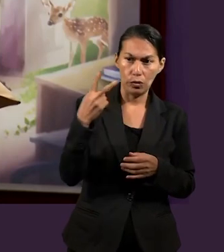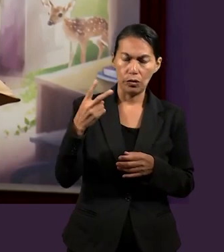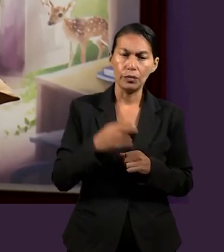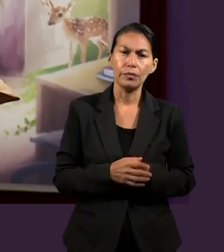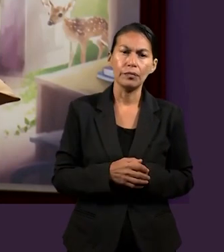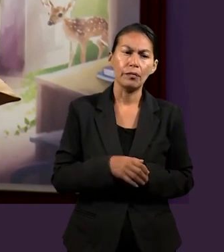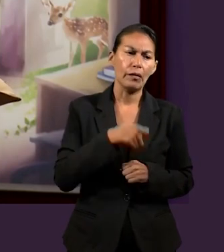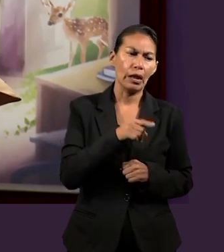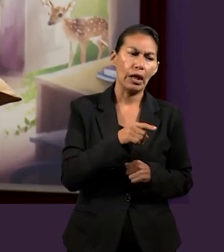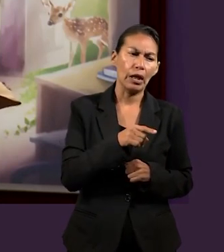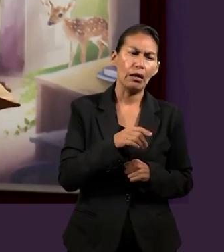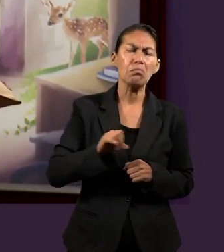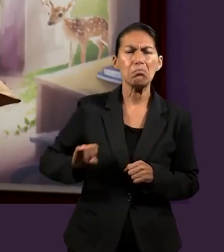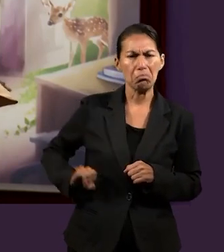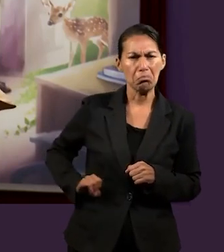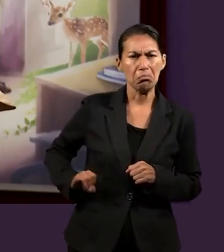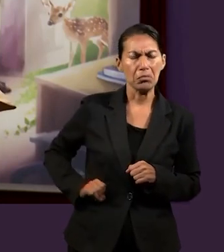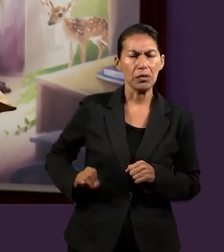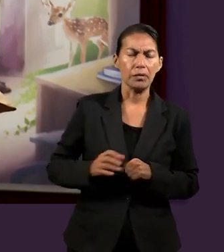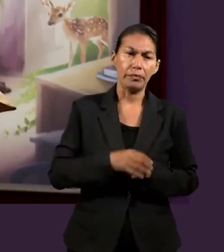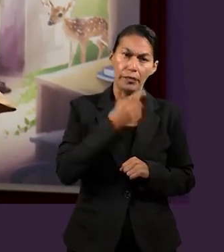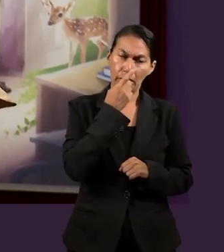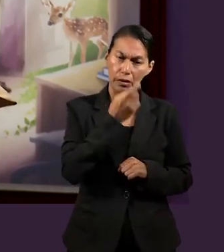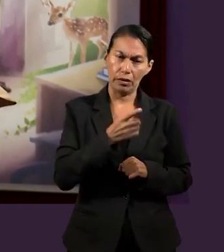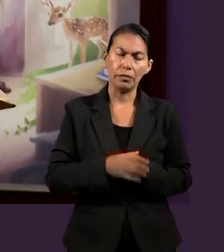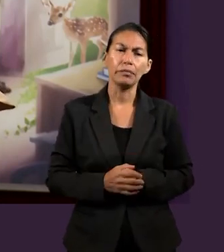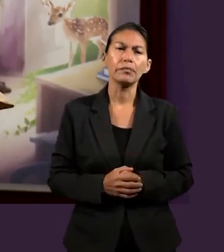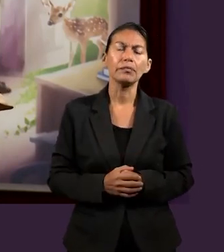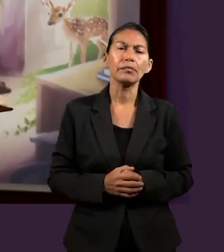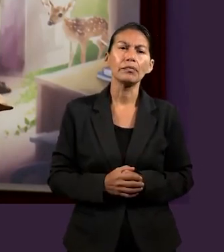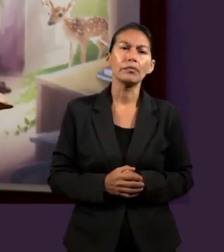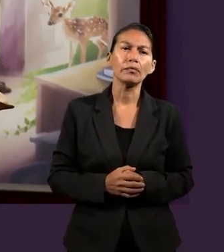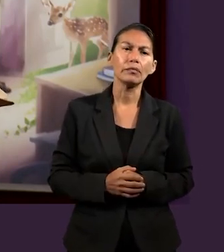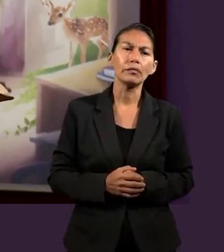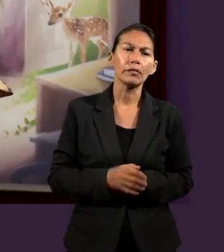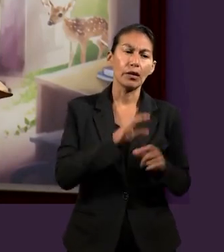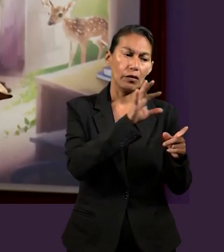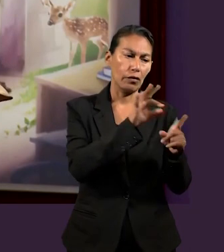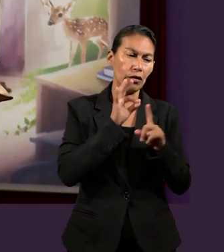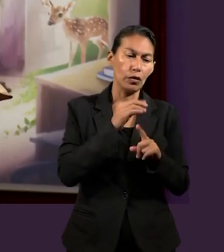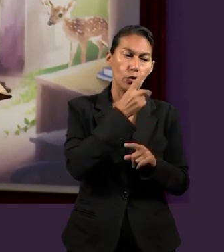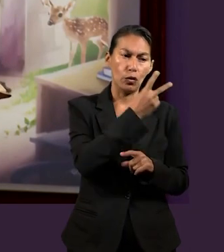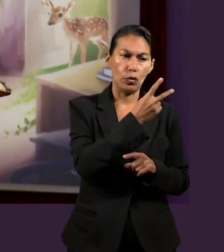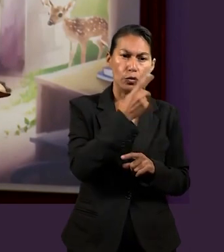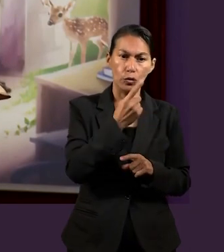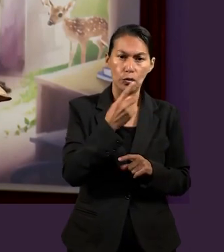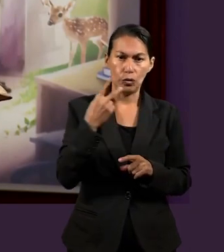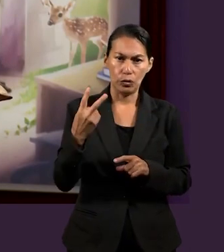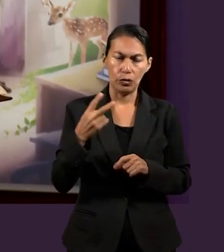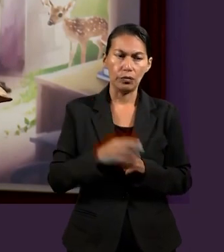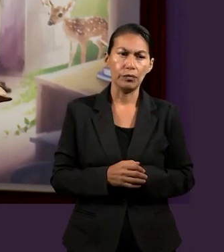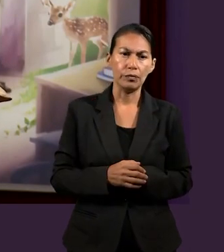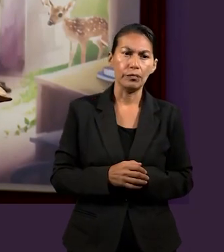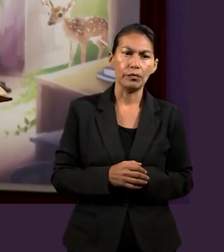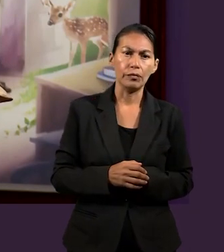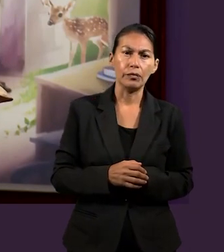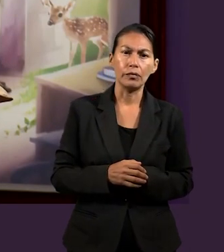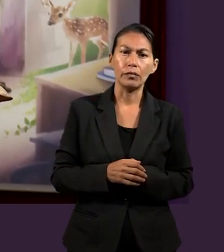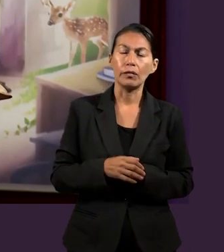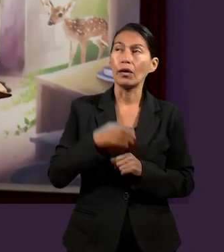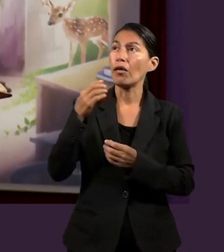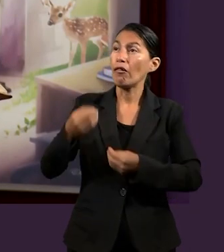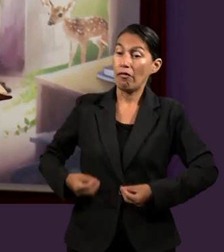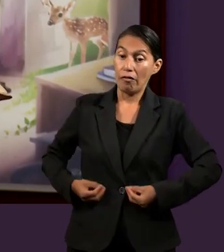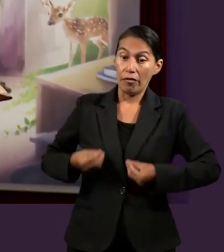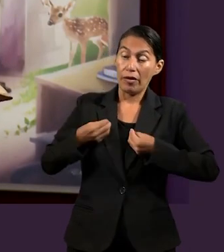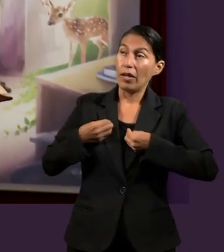1 y 2 encontramos algo muy interesante que dice así la palabra de Dios. Efesios 2, 1 y 2,